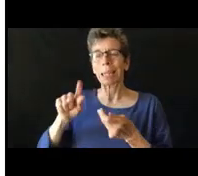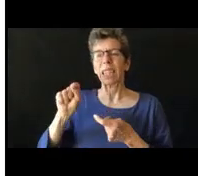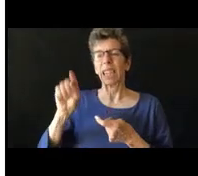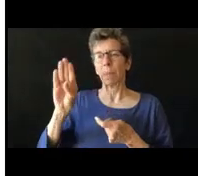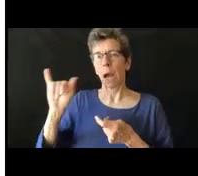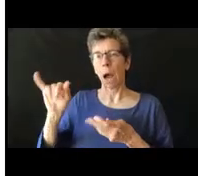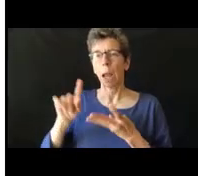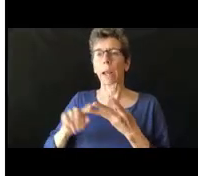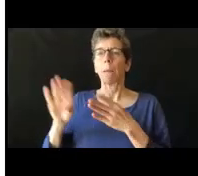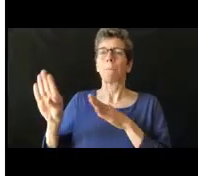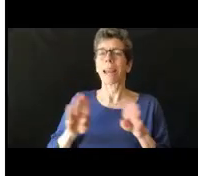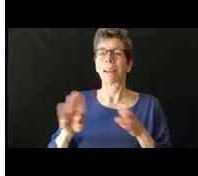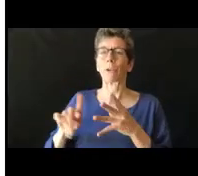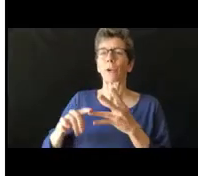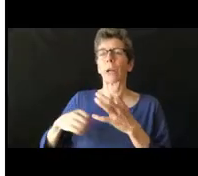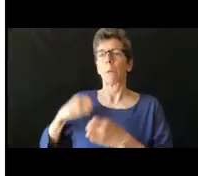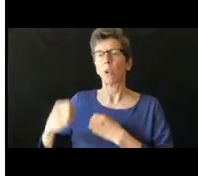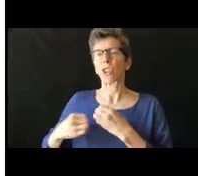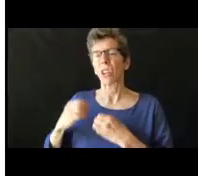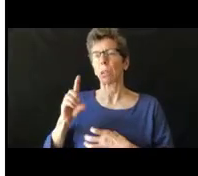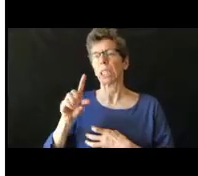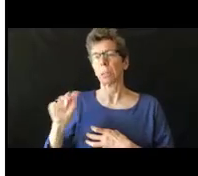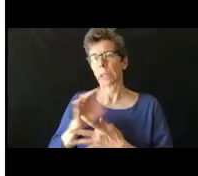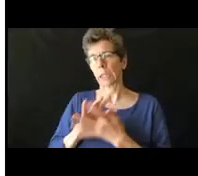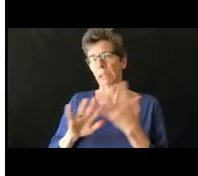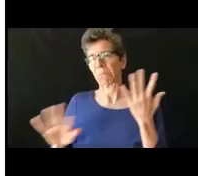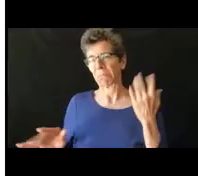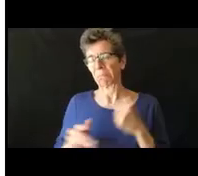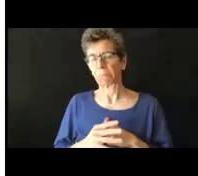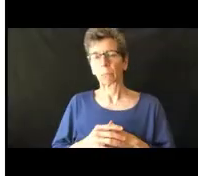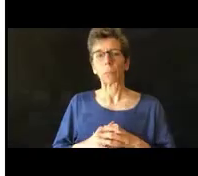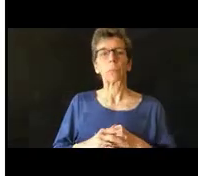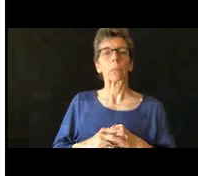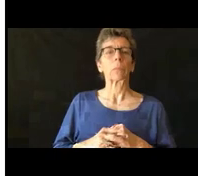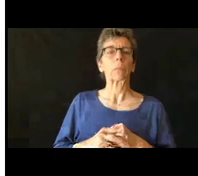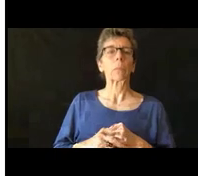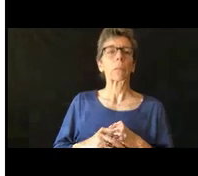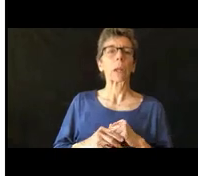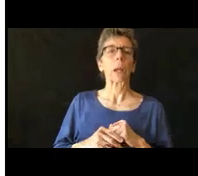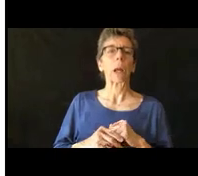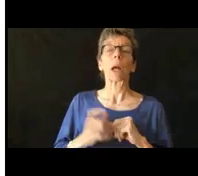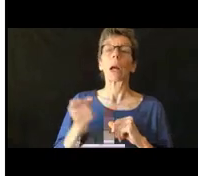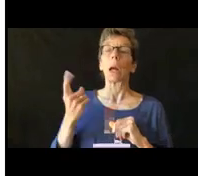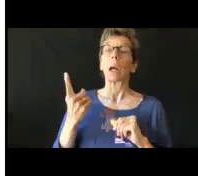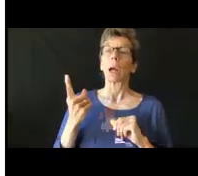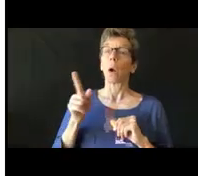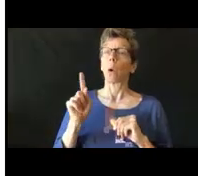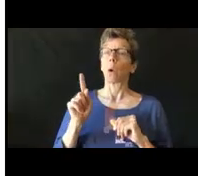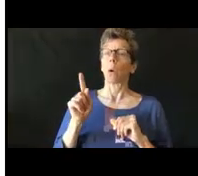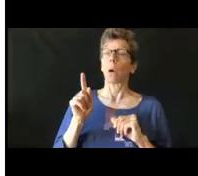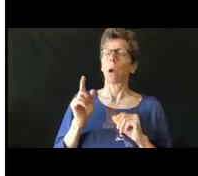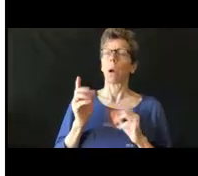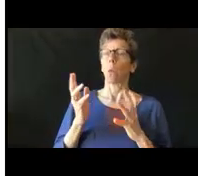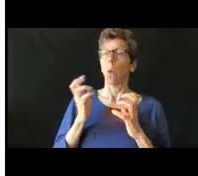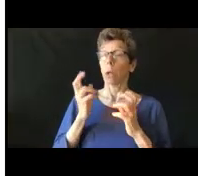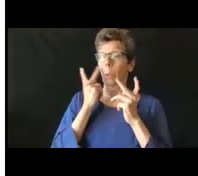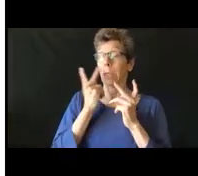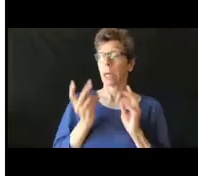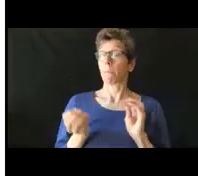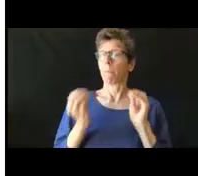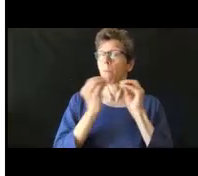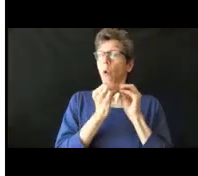discapacidad emocionales o conductuales. Y luego hay más información sobre cómo el estado de Washington